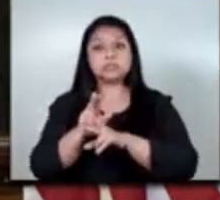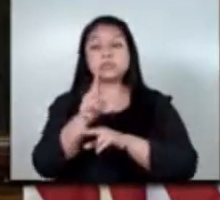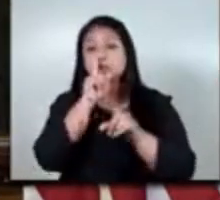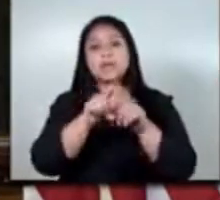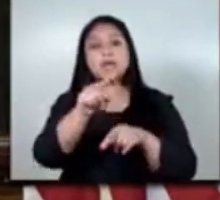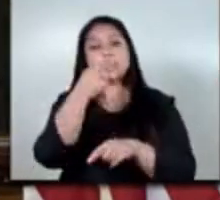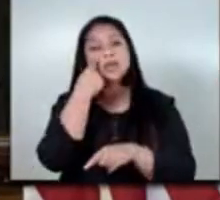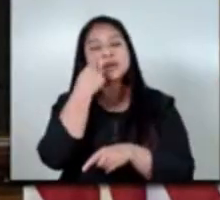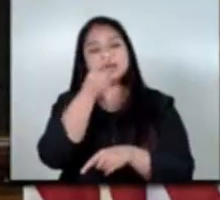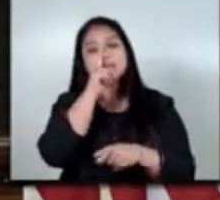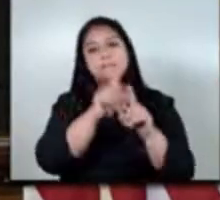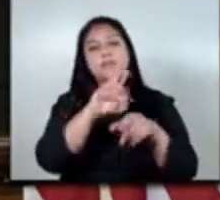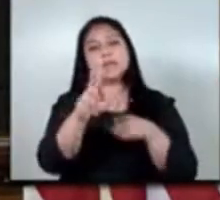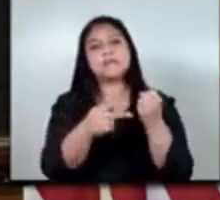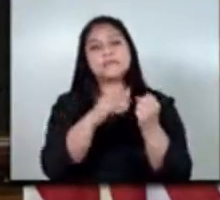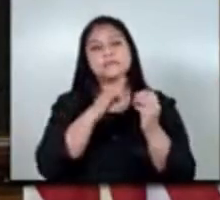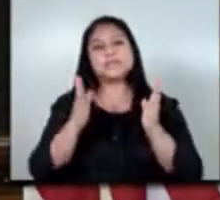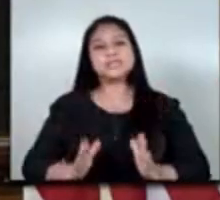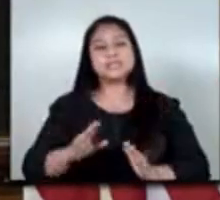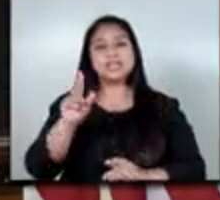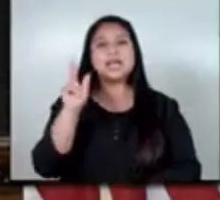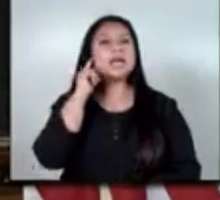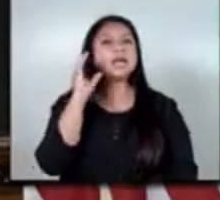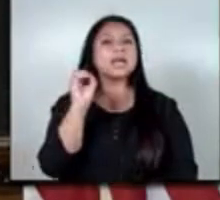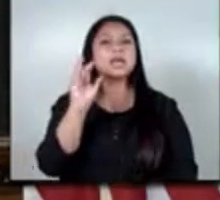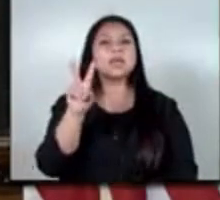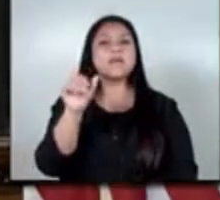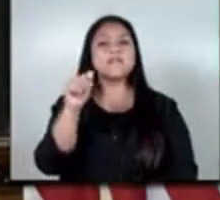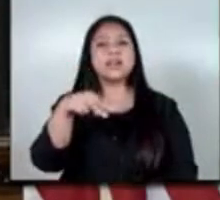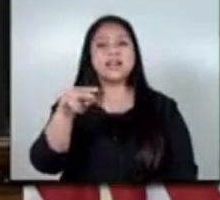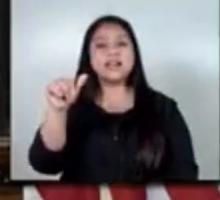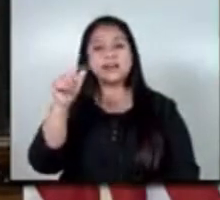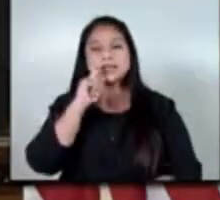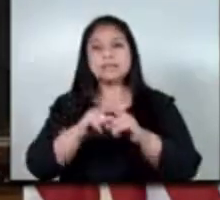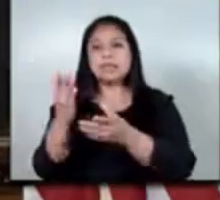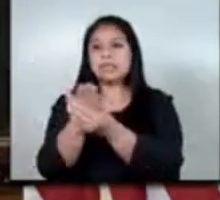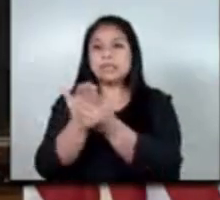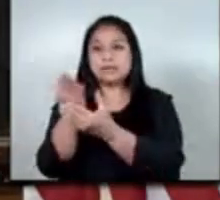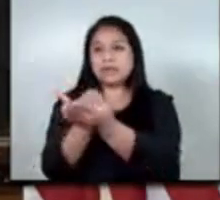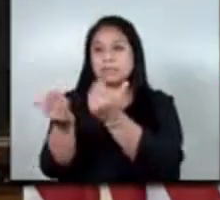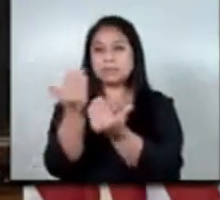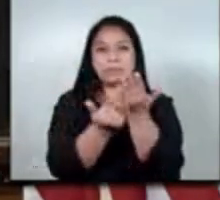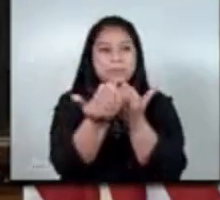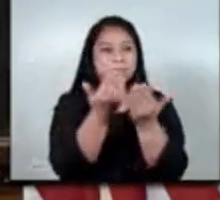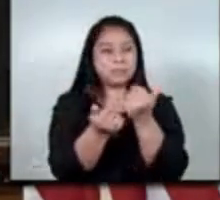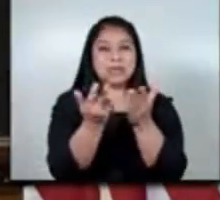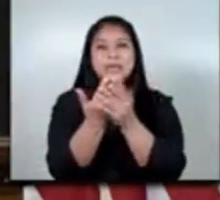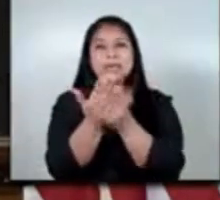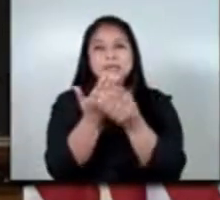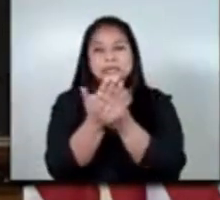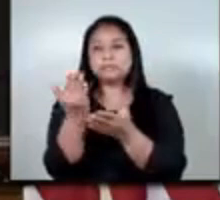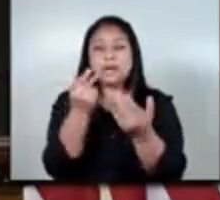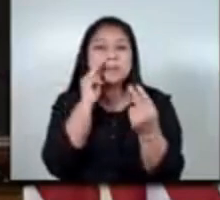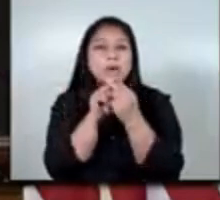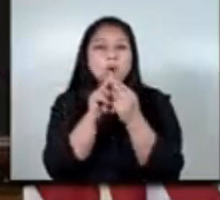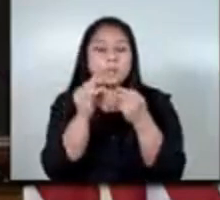reconocer el trabajo de la viceministra y van a salazar que se puso a llamar ella y a recibir todo el proceso desde el día uno a recibir a trabajadores para conocer